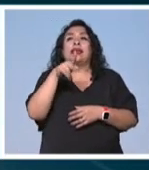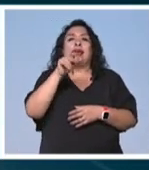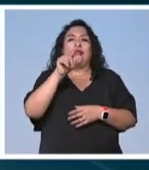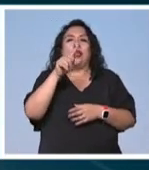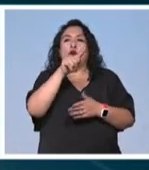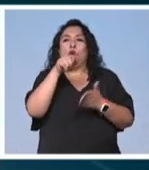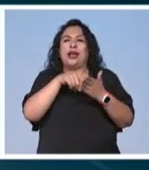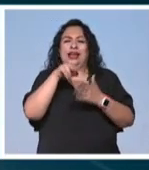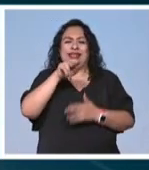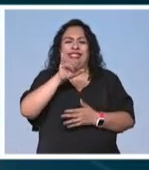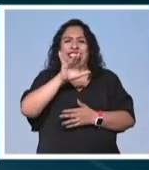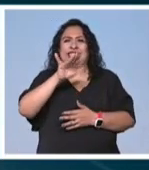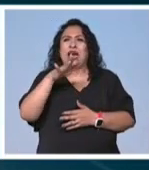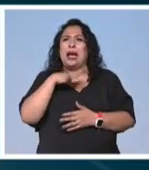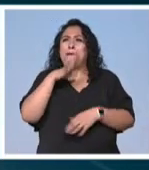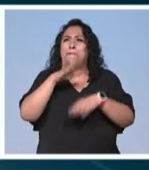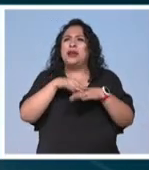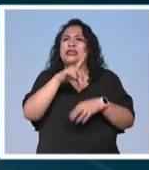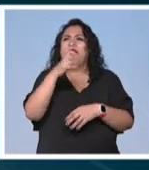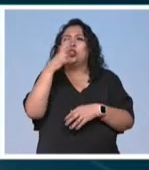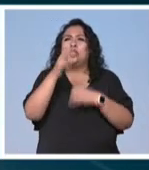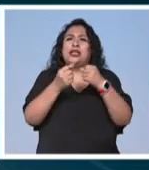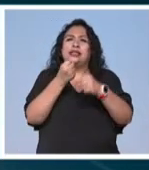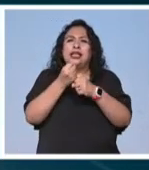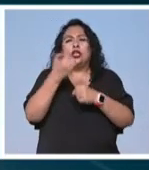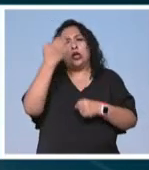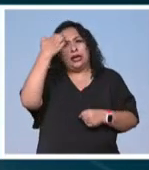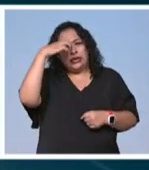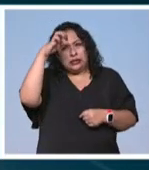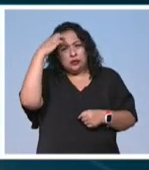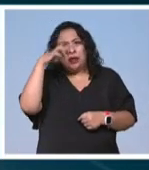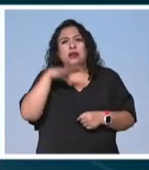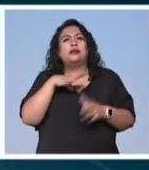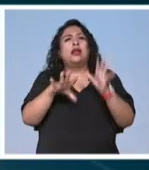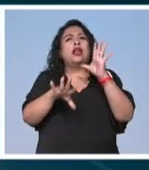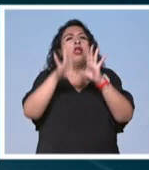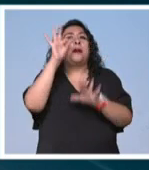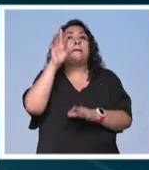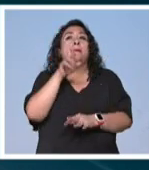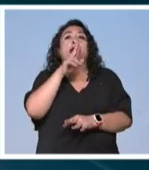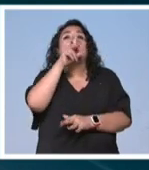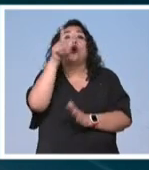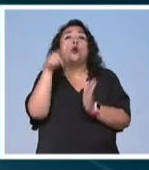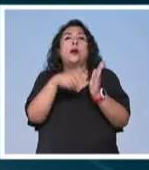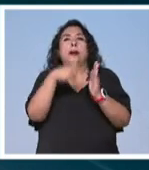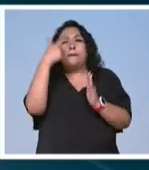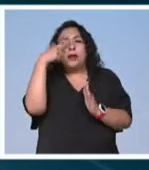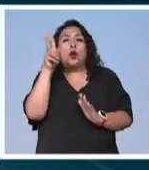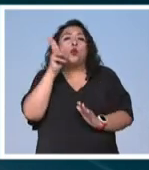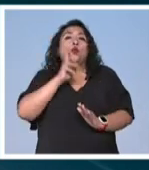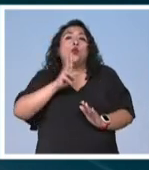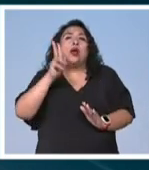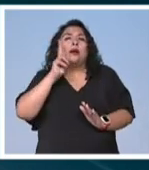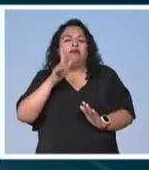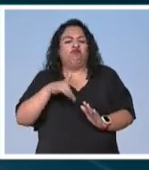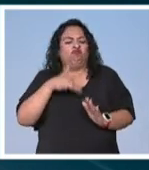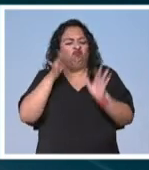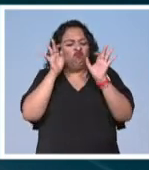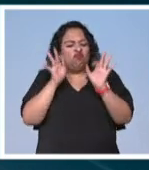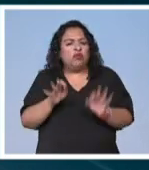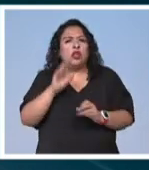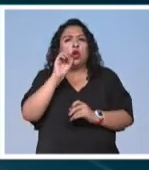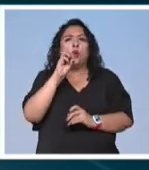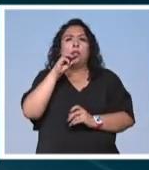Ishikawa que con más de 110 años de trayectoria ha sido elegido como el mejor lugar para experimentar el auténtico